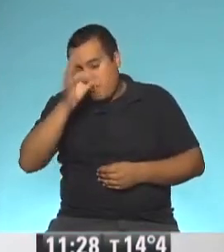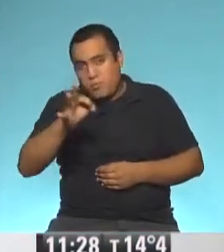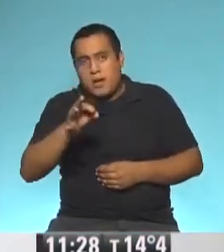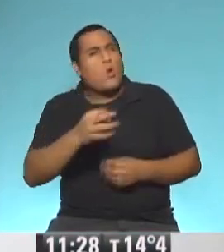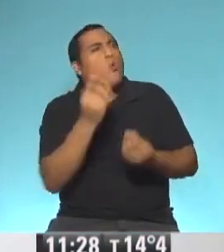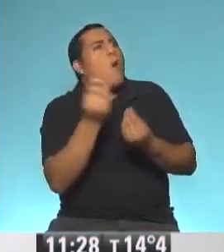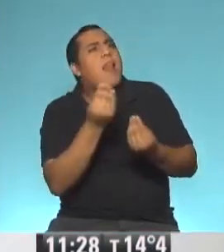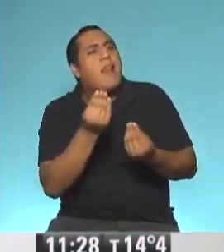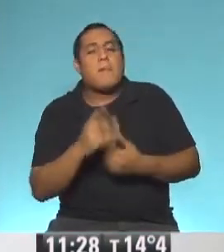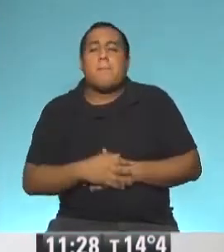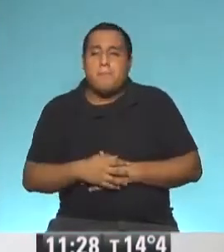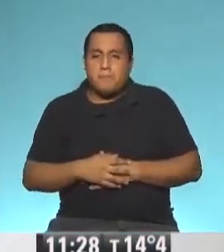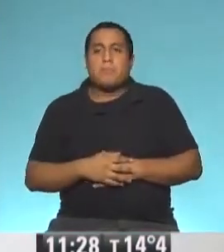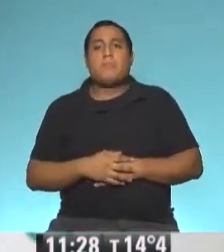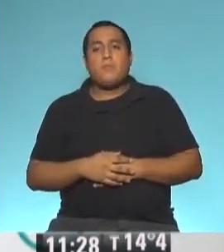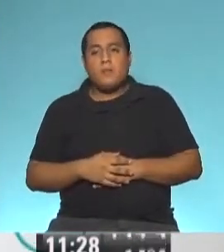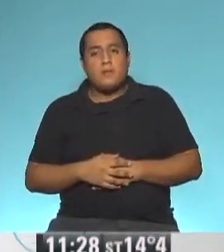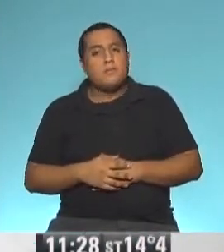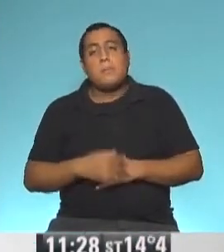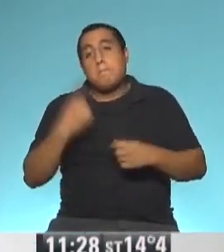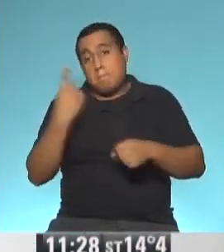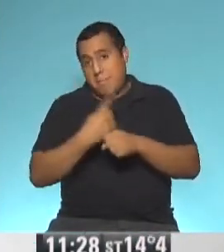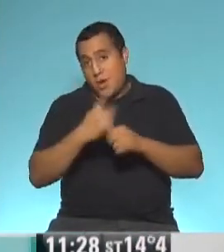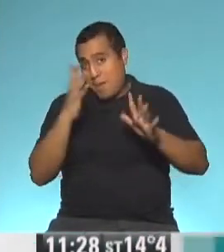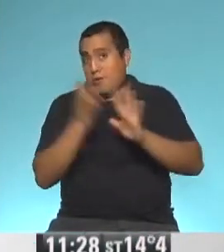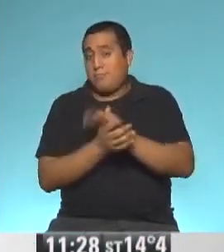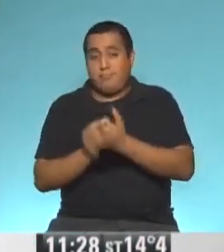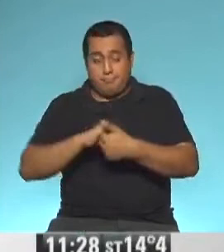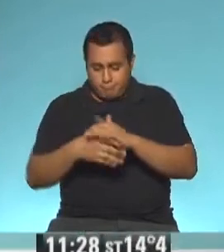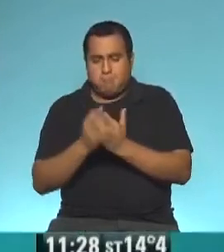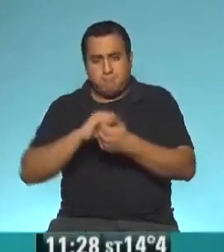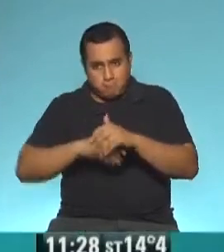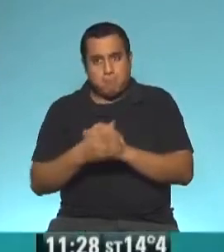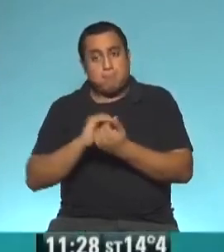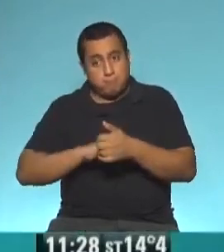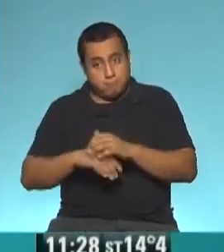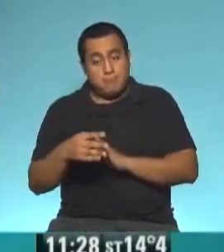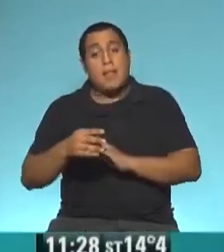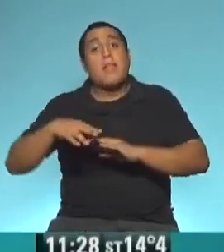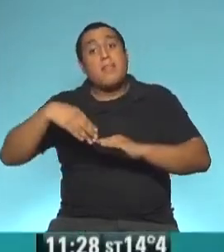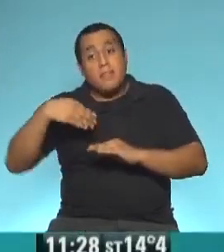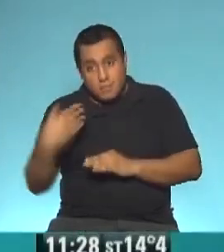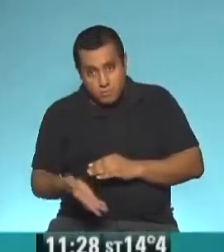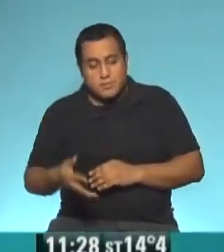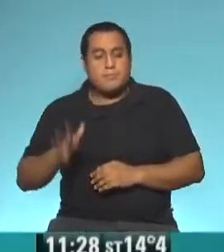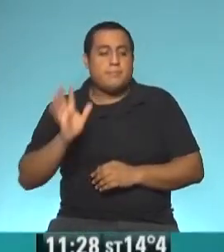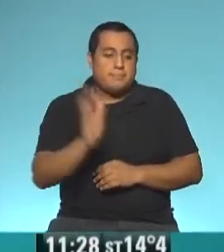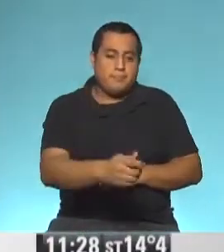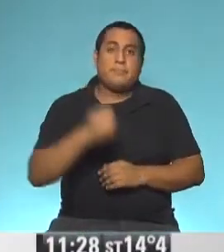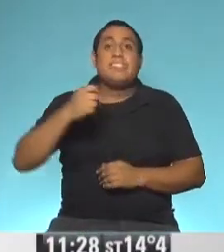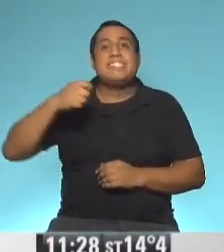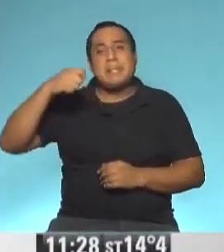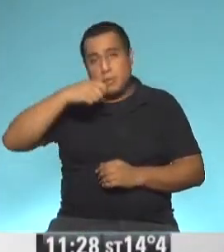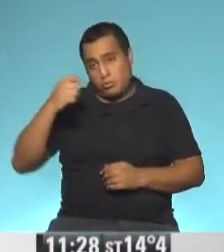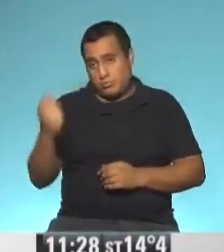¿Cuál es la rutina, Dani? Primero, la rutina, lavarnos las manos. Primero. Lavarnos las manos, después de lavarnos las manos, tomamos el cepillo de